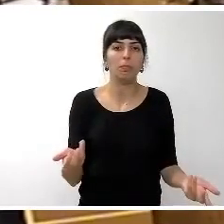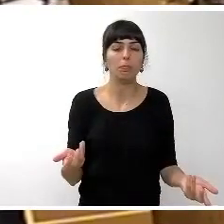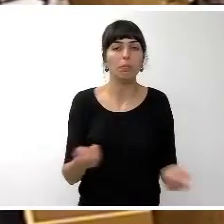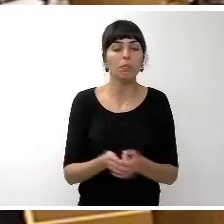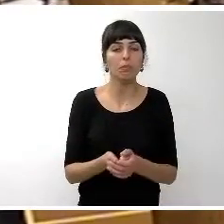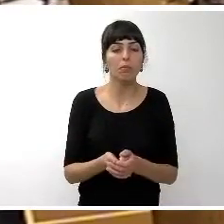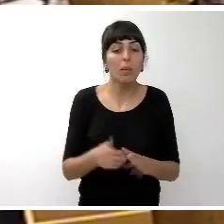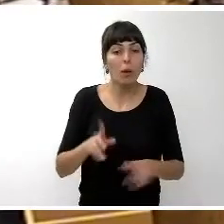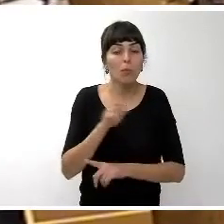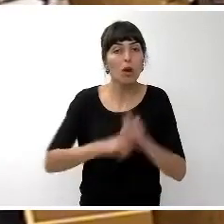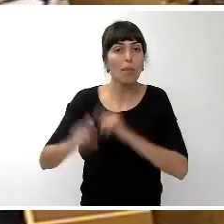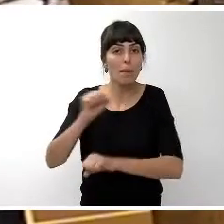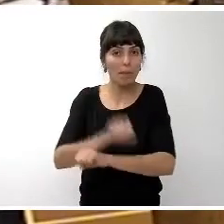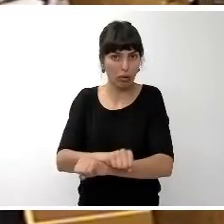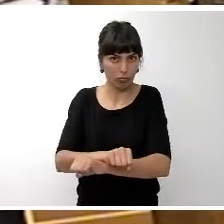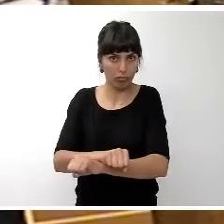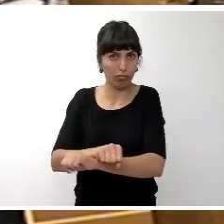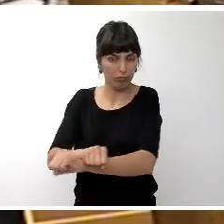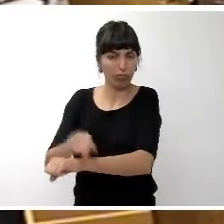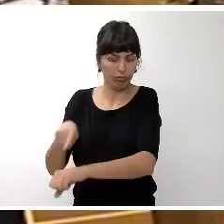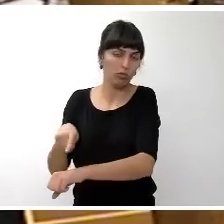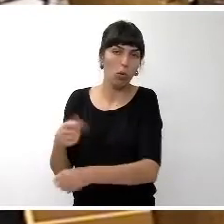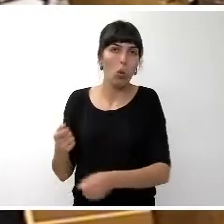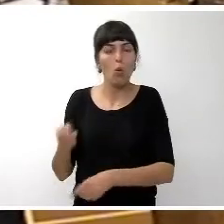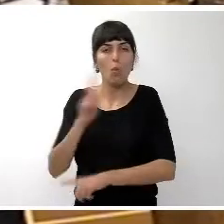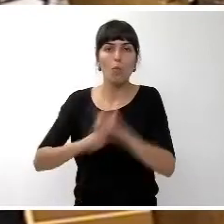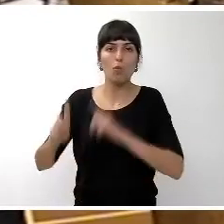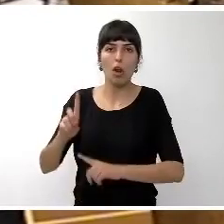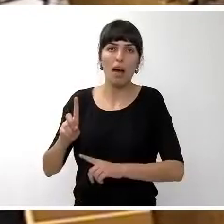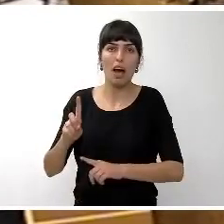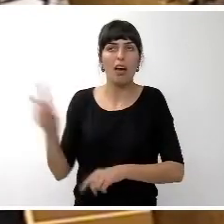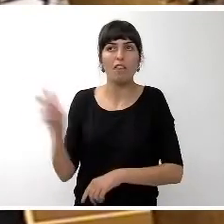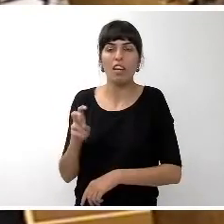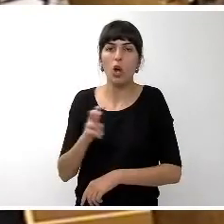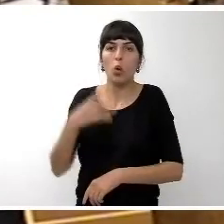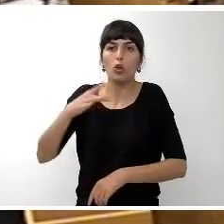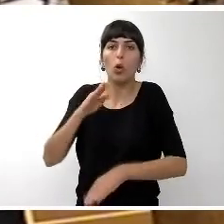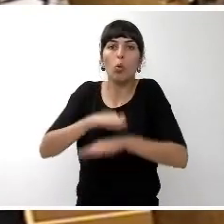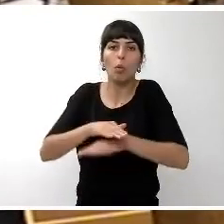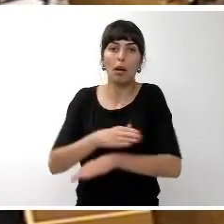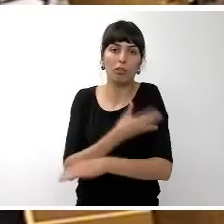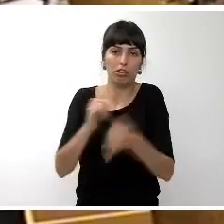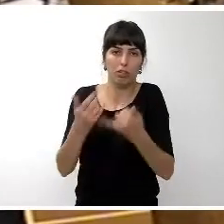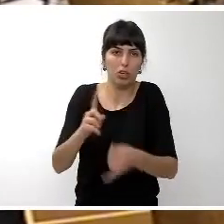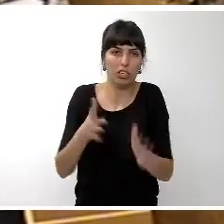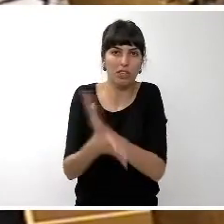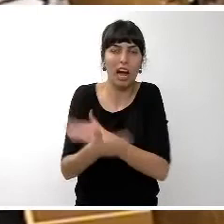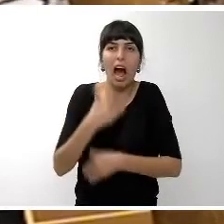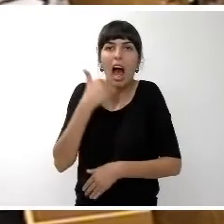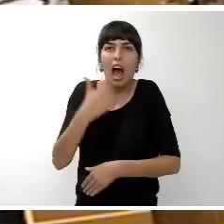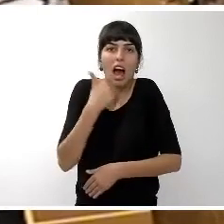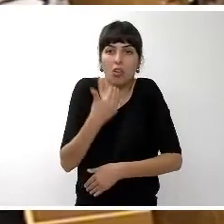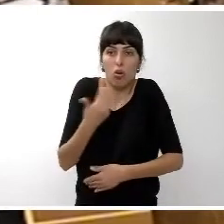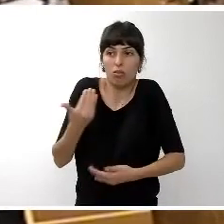pero es que el problema del paro y esto es un problema desde luego no sólo atribuible al Cabildo de Tenerife sino es un mal endémico de la